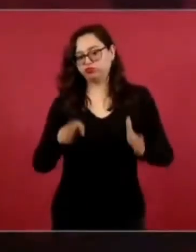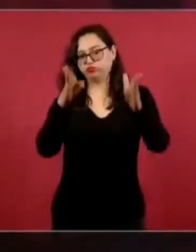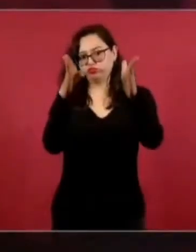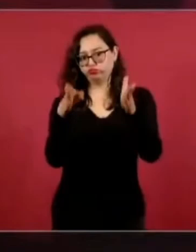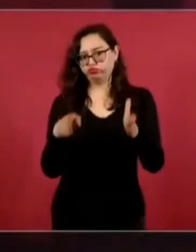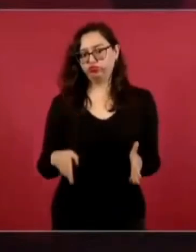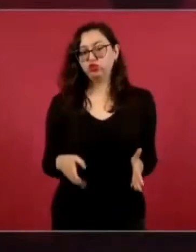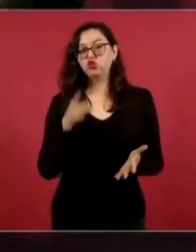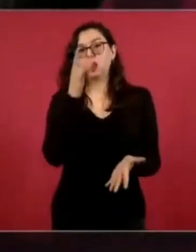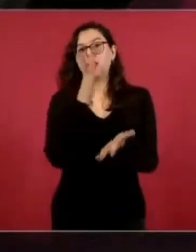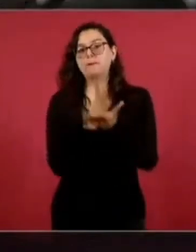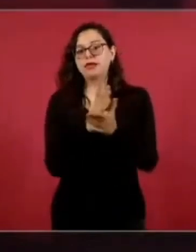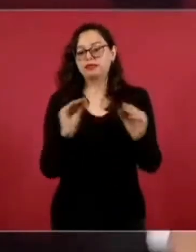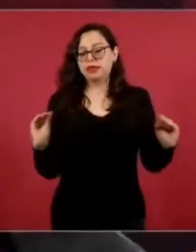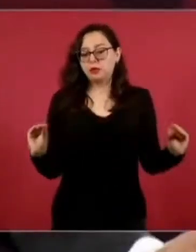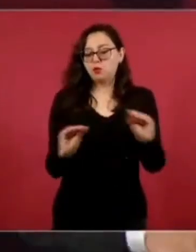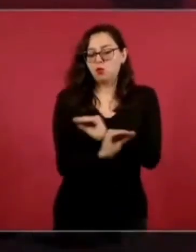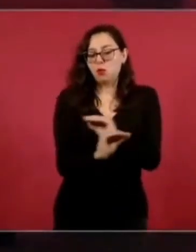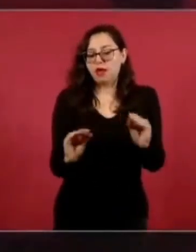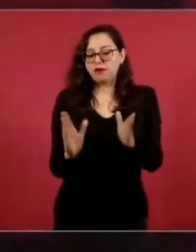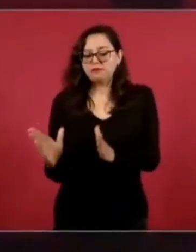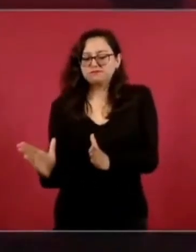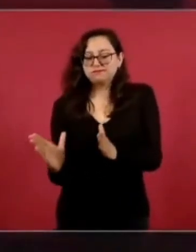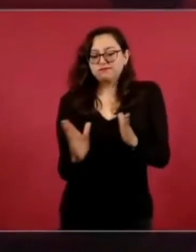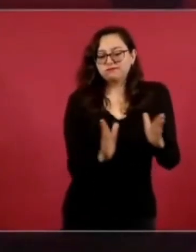en el mismo derecho de vía.